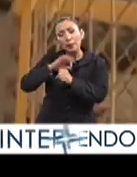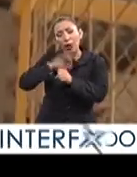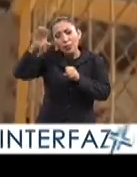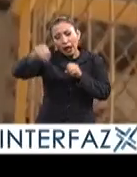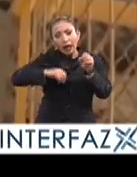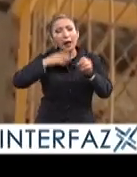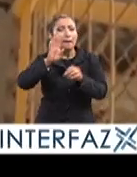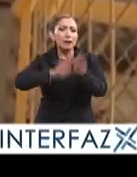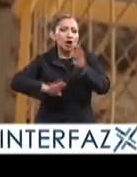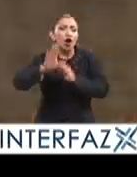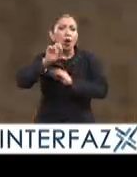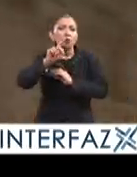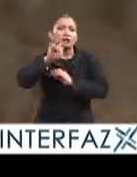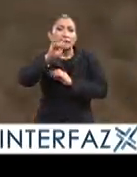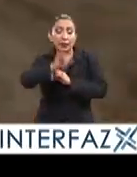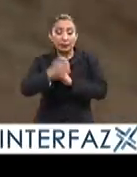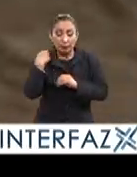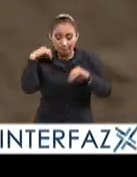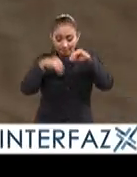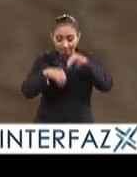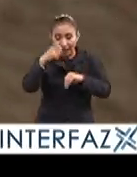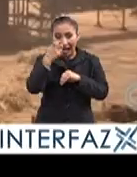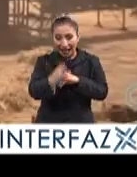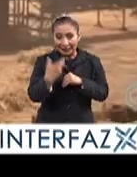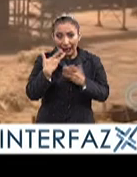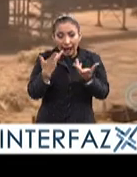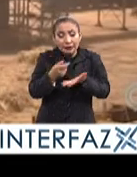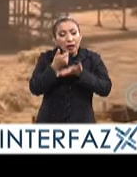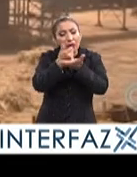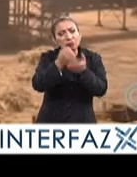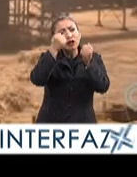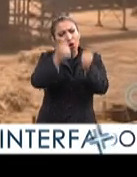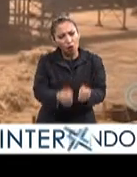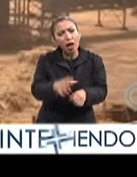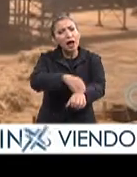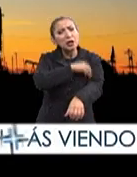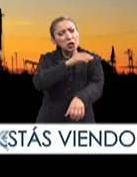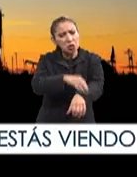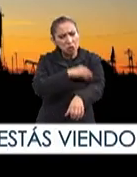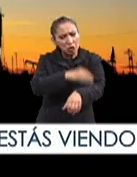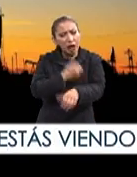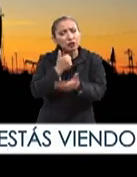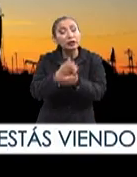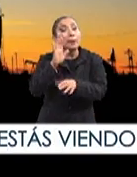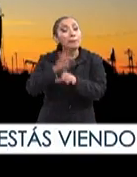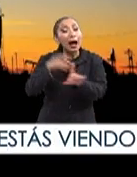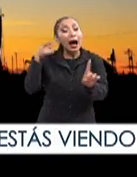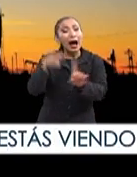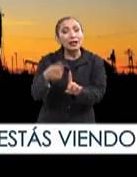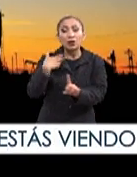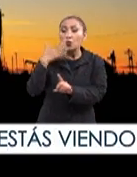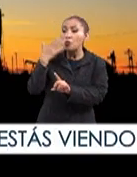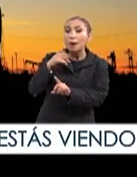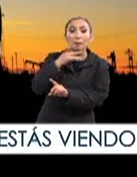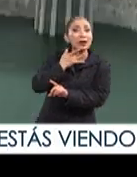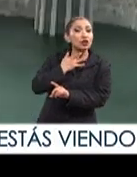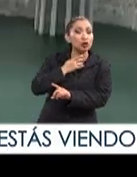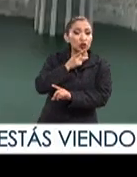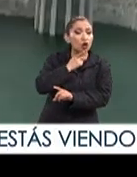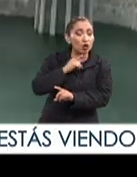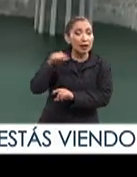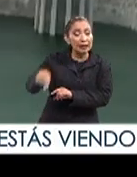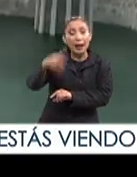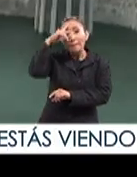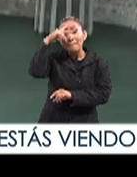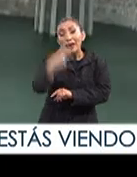tanto, biocombustibles. La producción de este compuesto ofrece seguridad energética, especialmente a los que carecen de petróleo. En